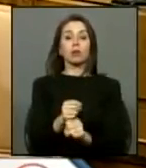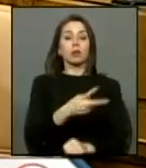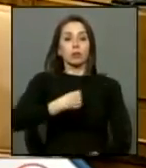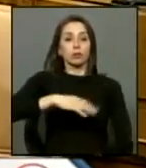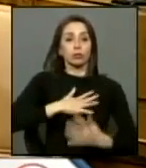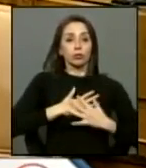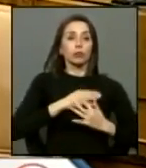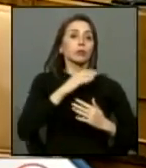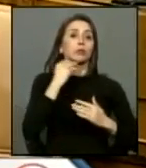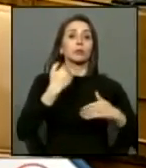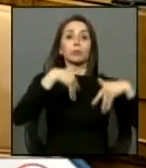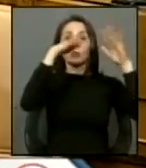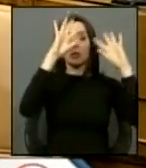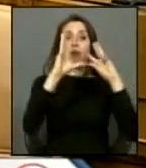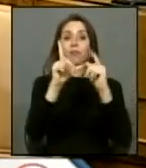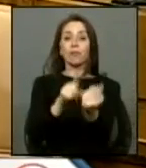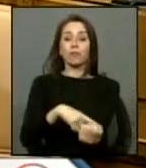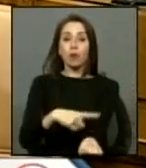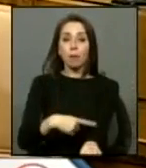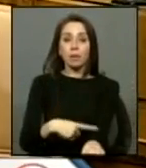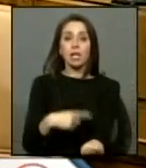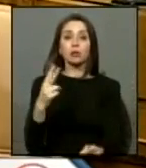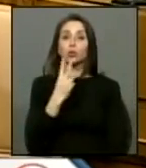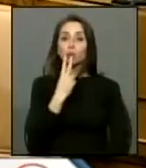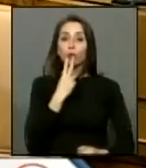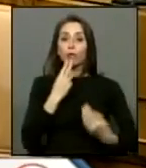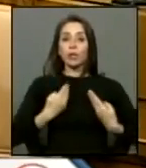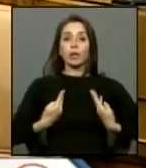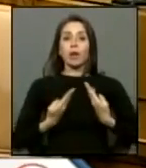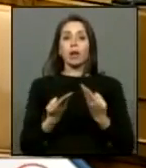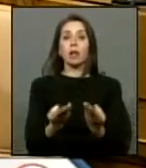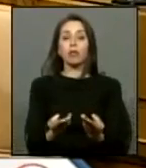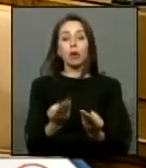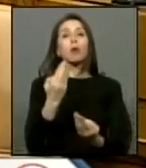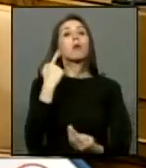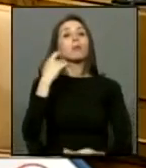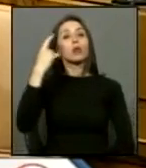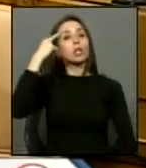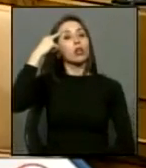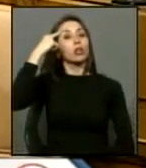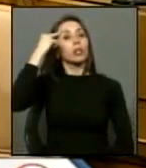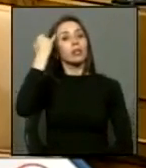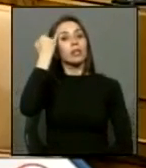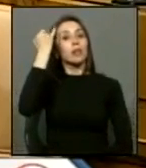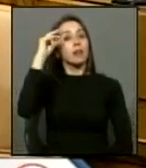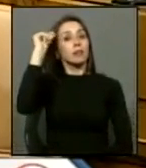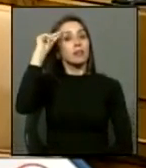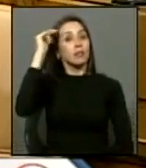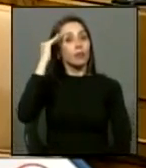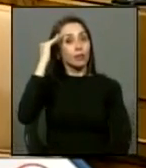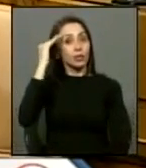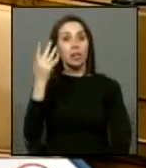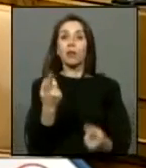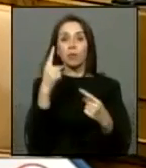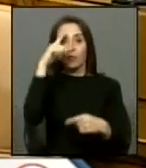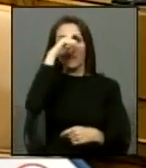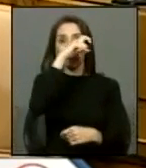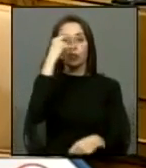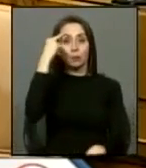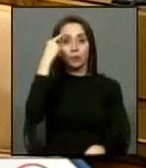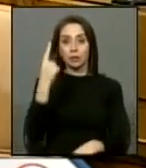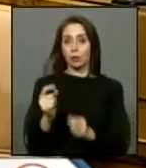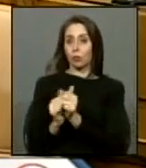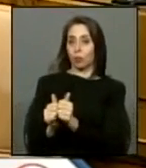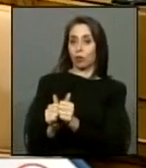nuestros familiares que entregaron su vida por sus convicciones ideales es difícil es pensar que un